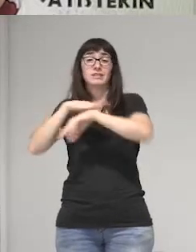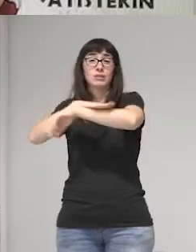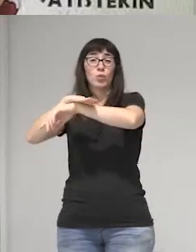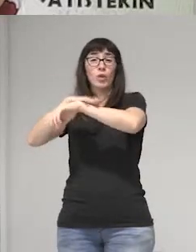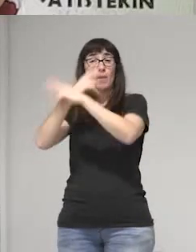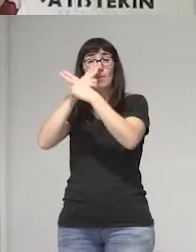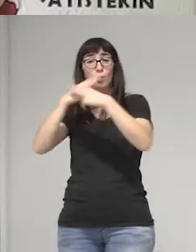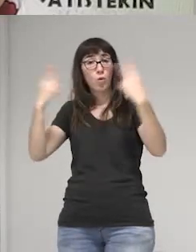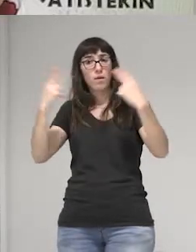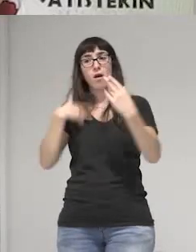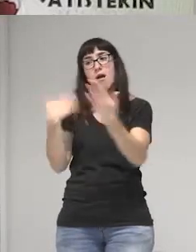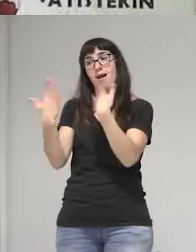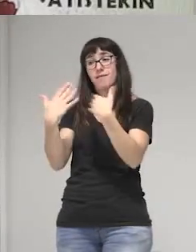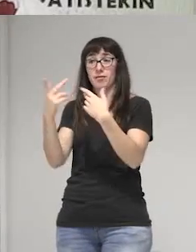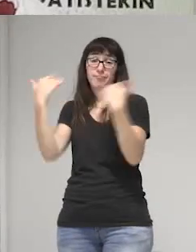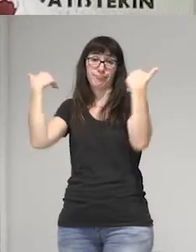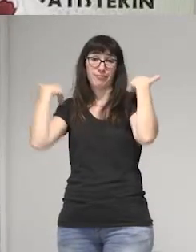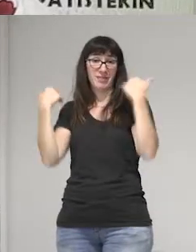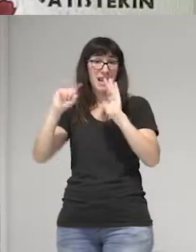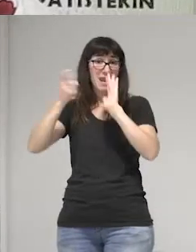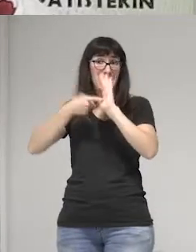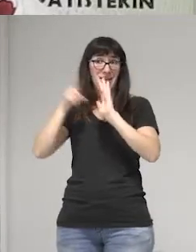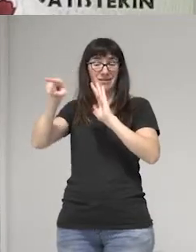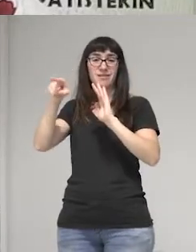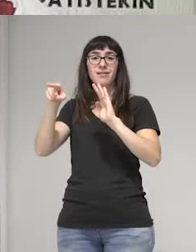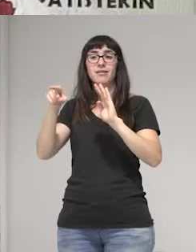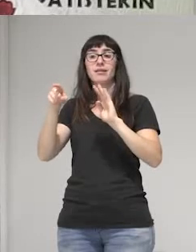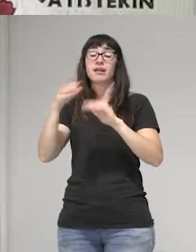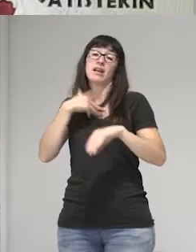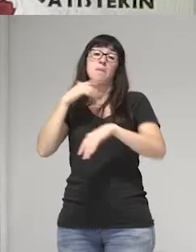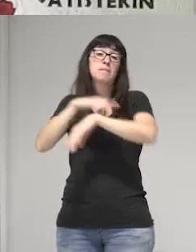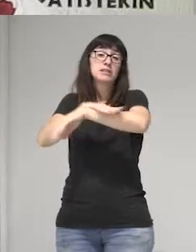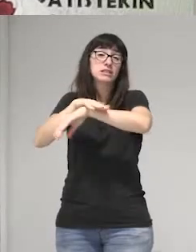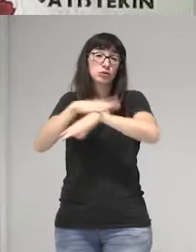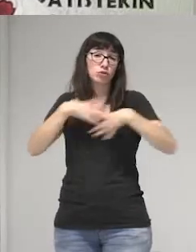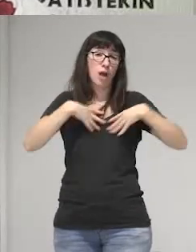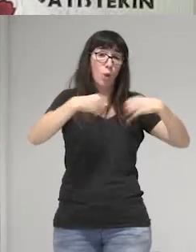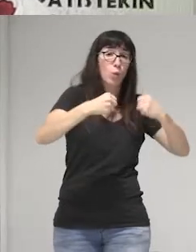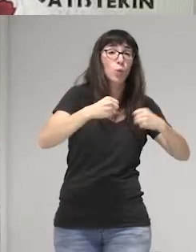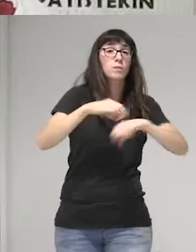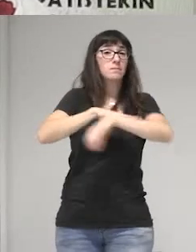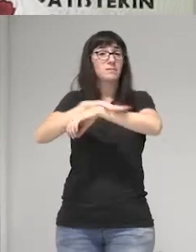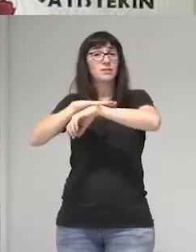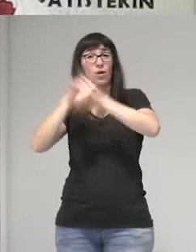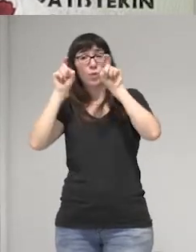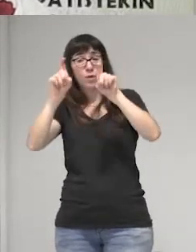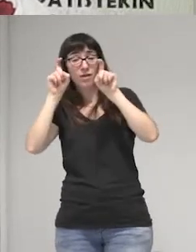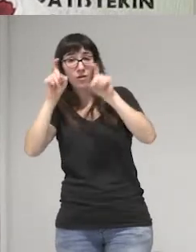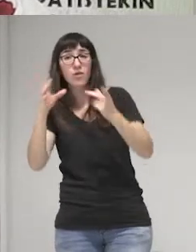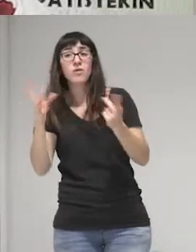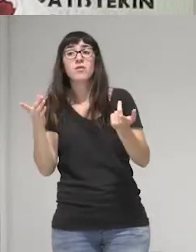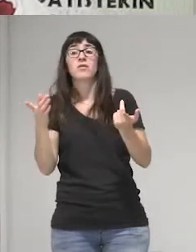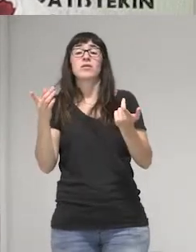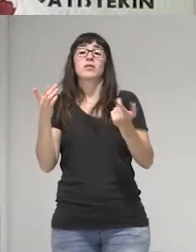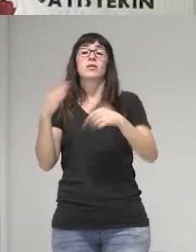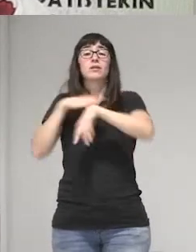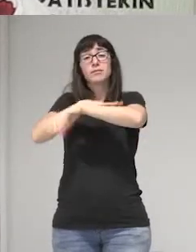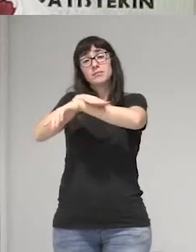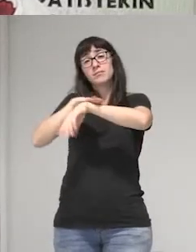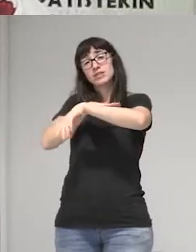que tenía que ver con esa ley que quería decir el Ministerio de Salud, el Ministerio de Educación, la institución que da